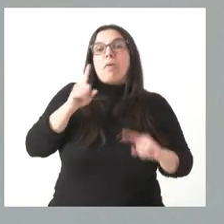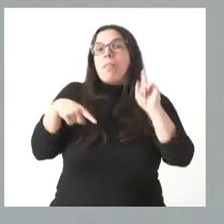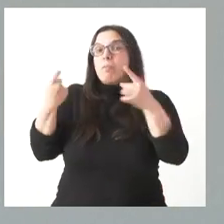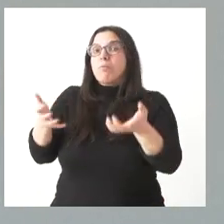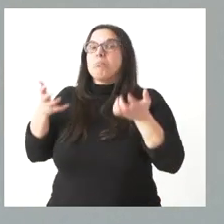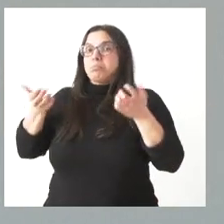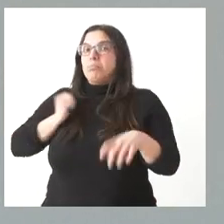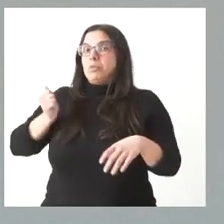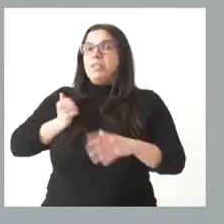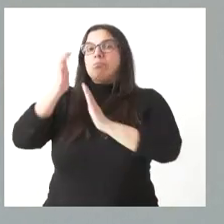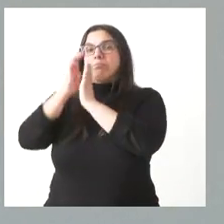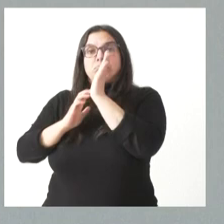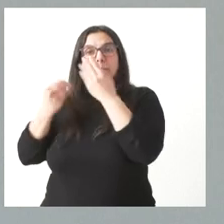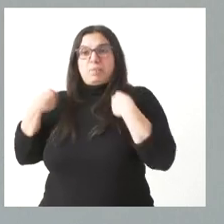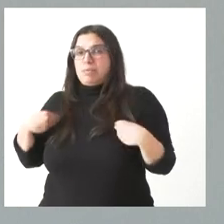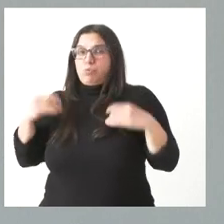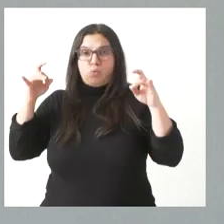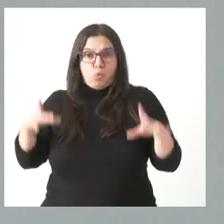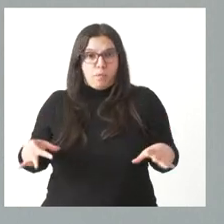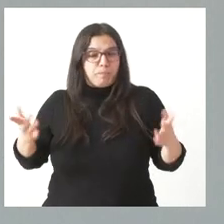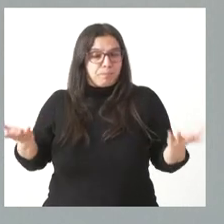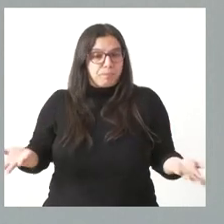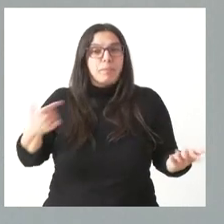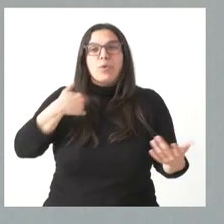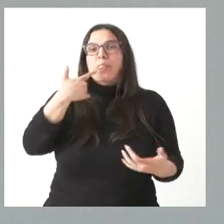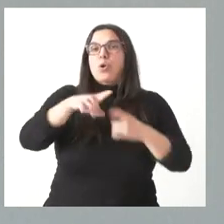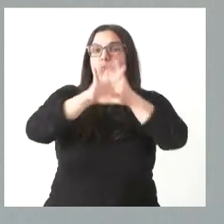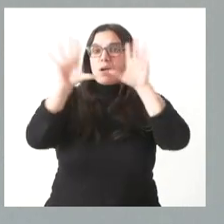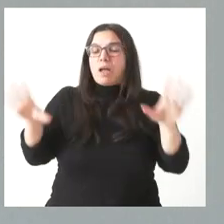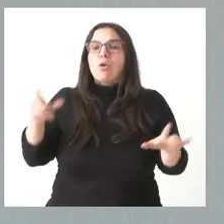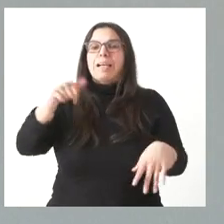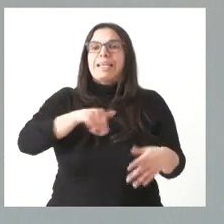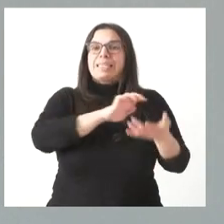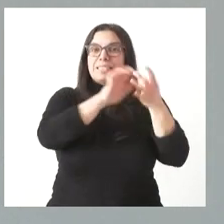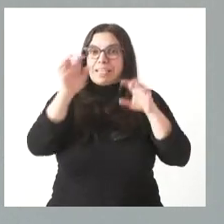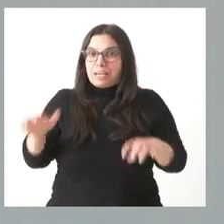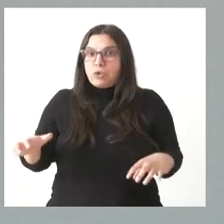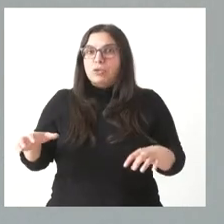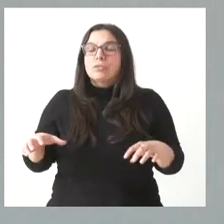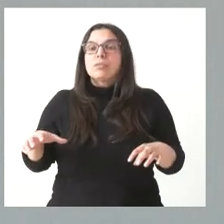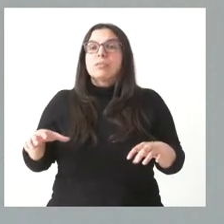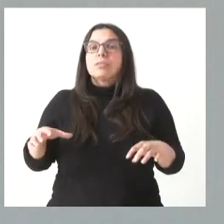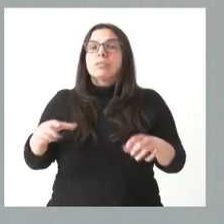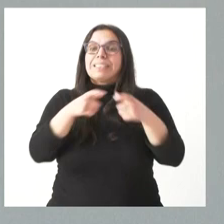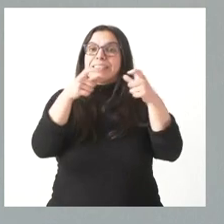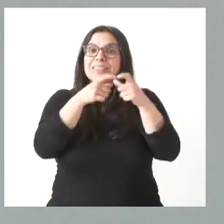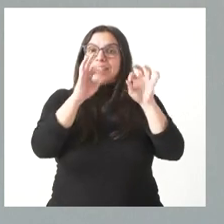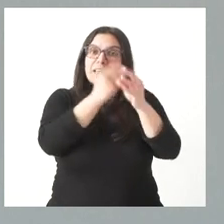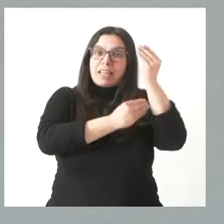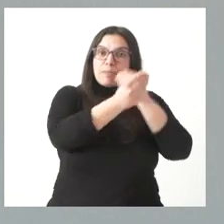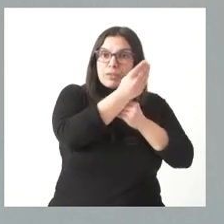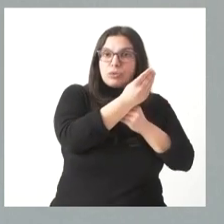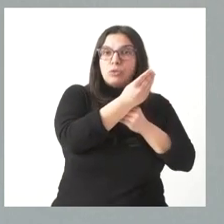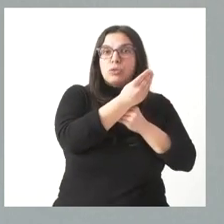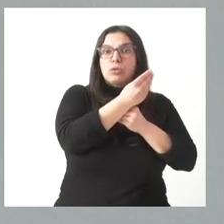de las deducciones fiscales que teníamos anteriormente. Sí quiero dejar muy claro que en Castilla y León este bono de nacimiento es compatible con